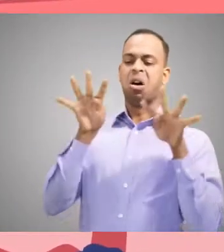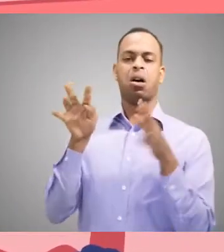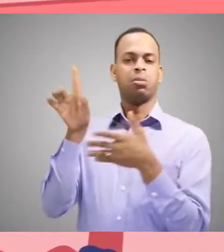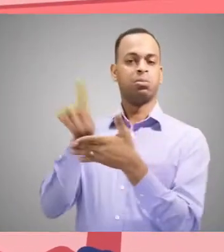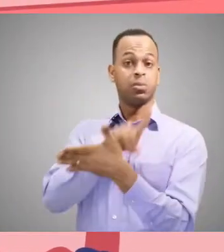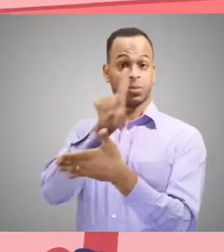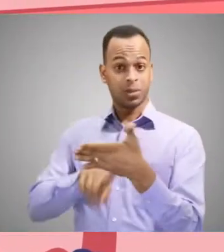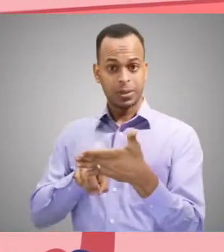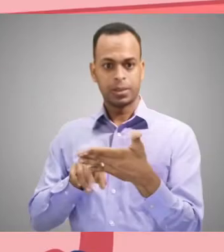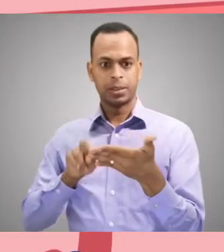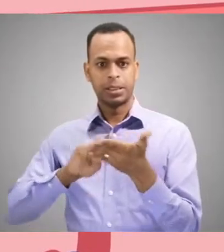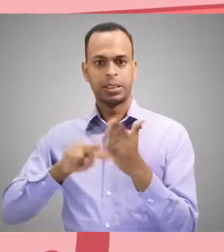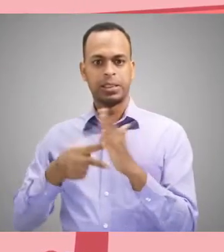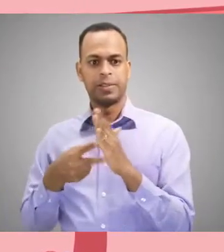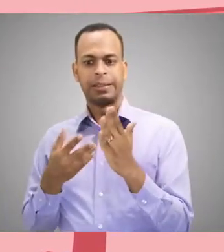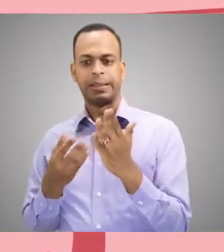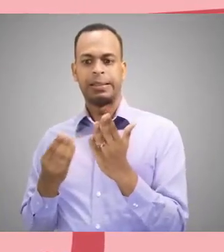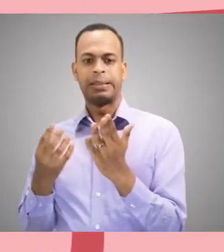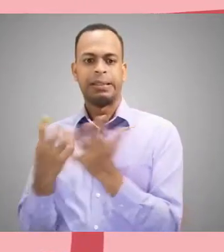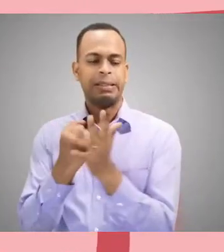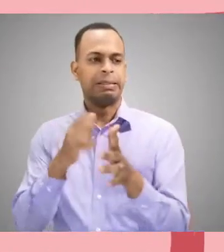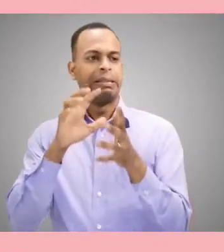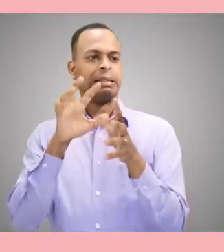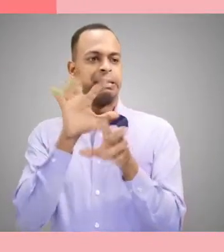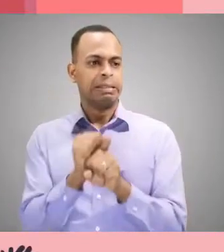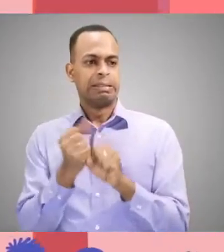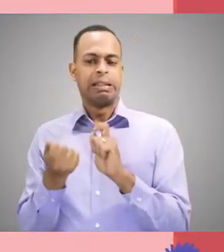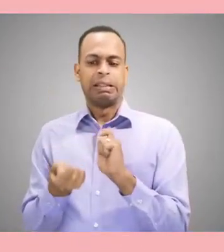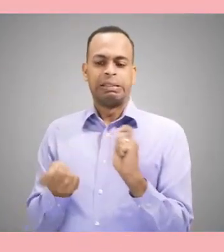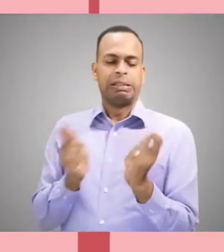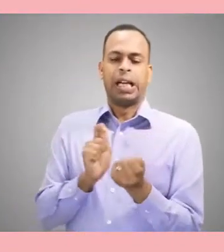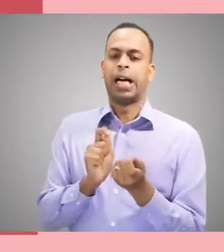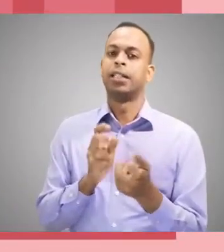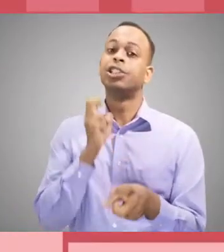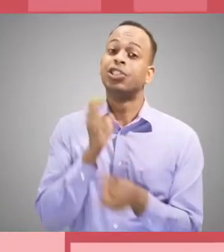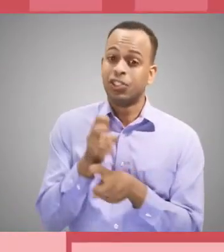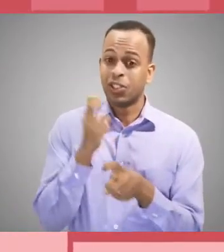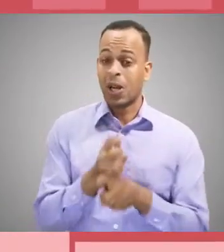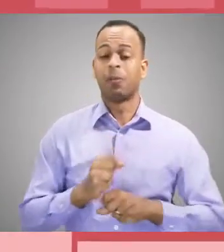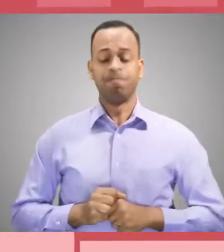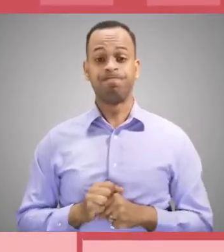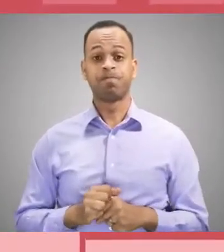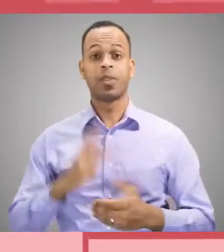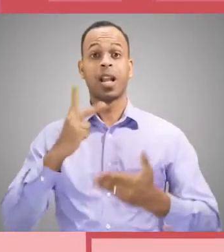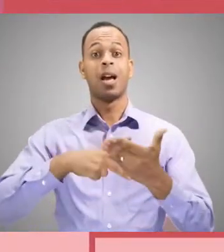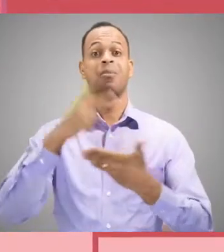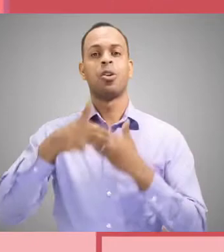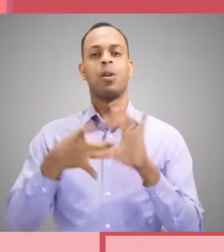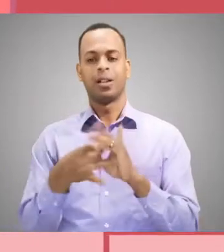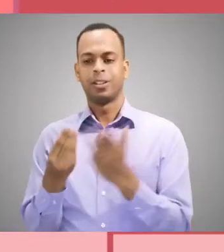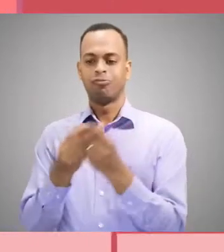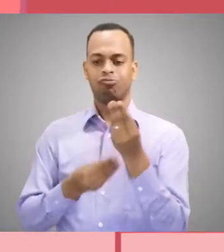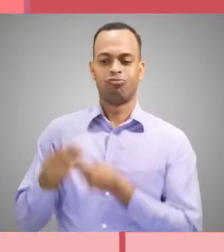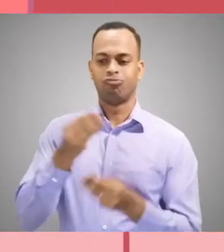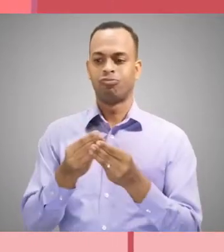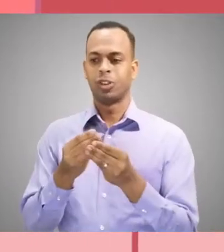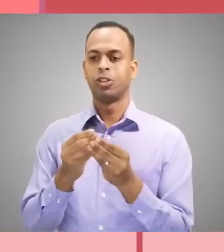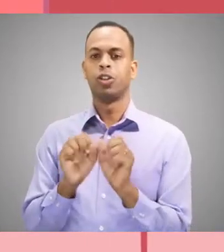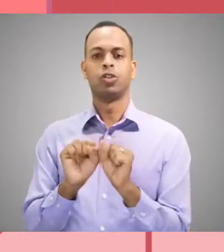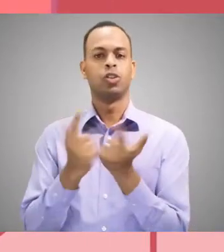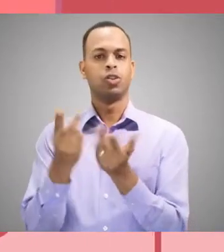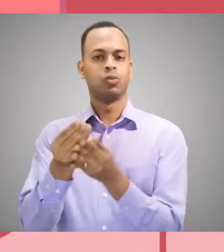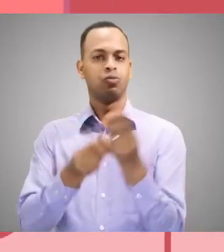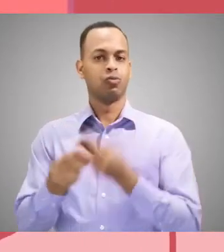dificulta su acceso a medidas de recuperación y adaptación tras la crisis. Con el Programa de Recuperación Socioeconómica Inclusiva,